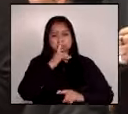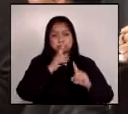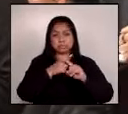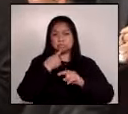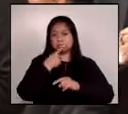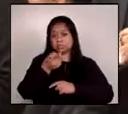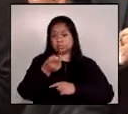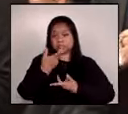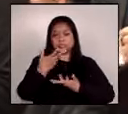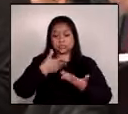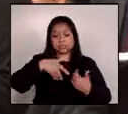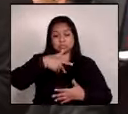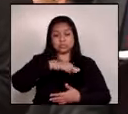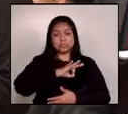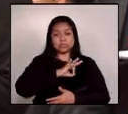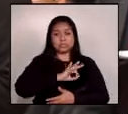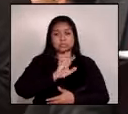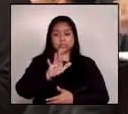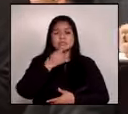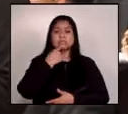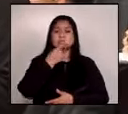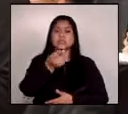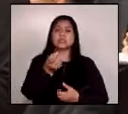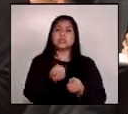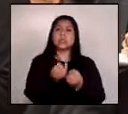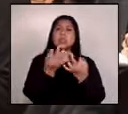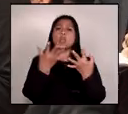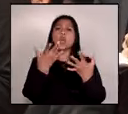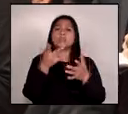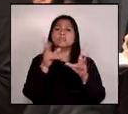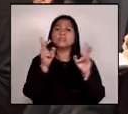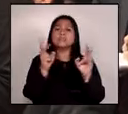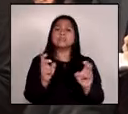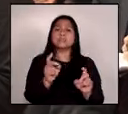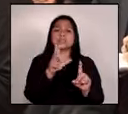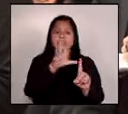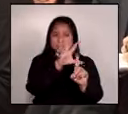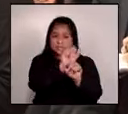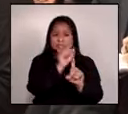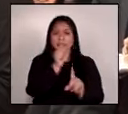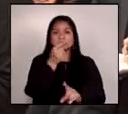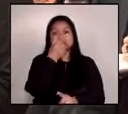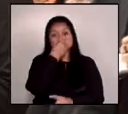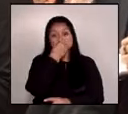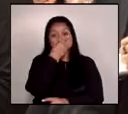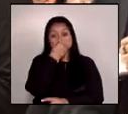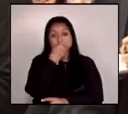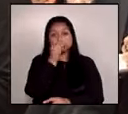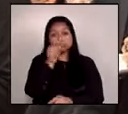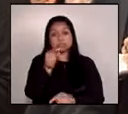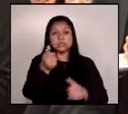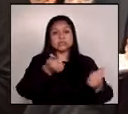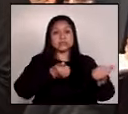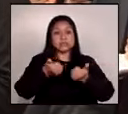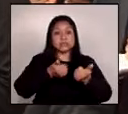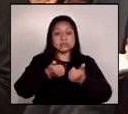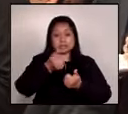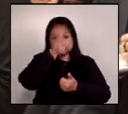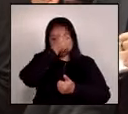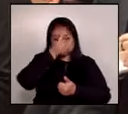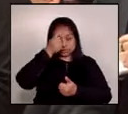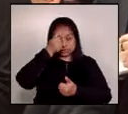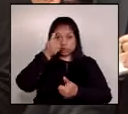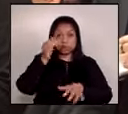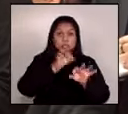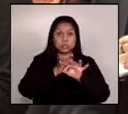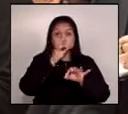trabajo que ya tiene la comisión cuántos indicios de corrupción tienen en este momento si todos son de la administración de Alejandro de Amatey o